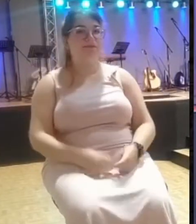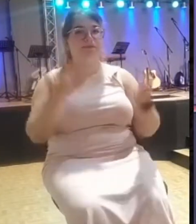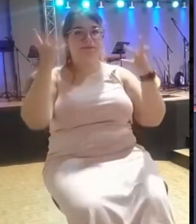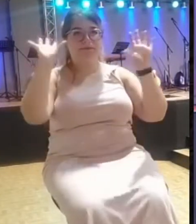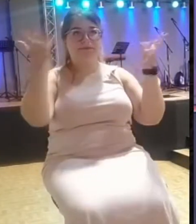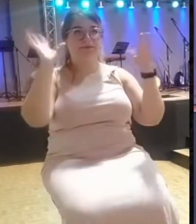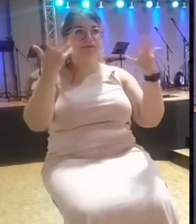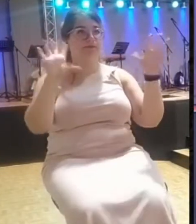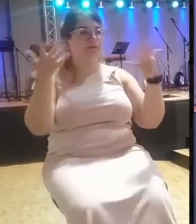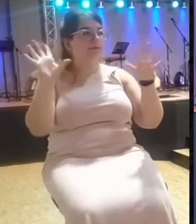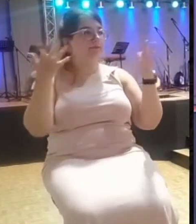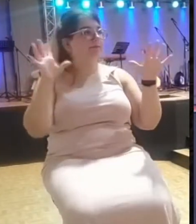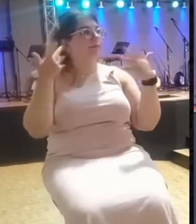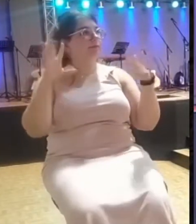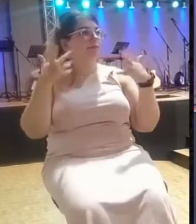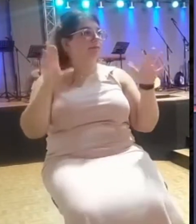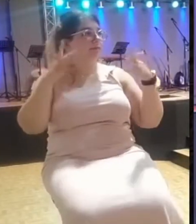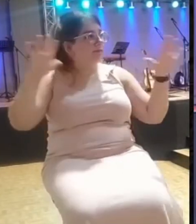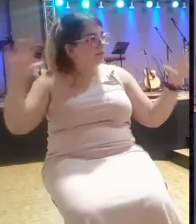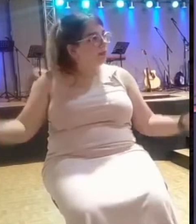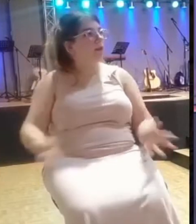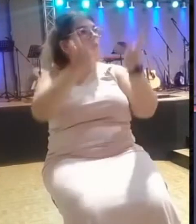aplauso al Señor. ¡Aleluya! ¡Gloria a Jesús!